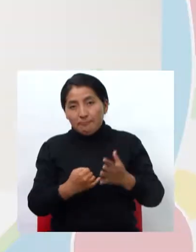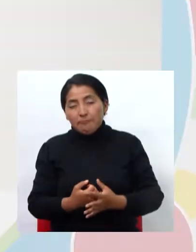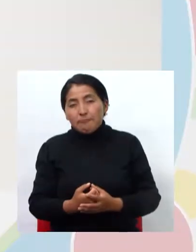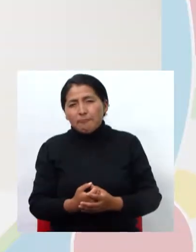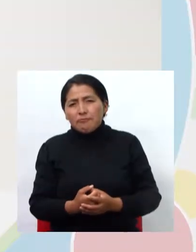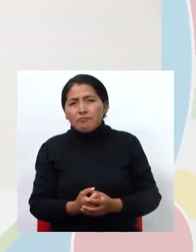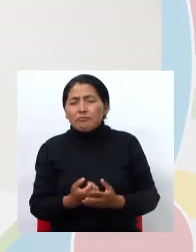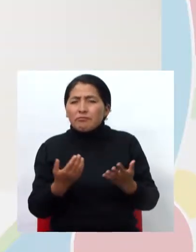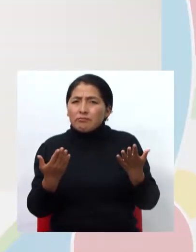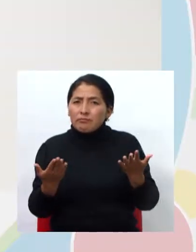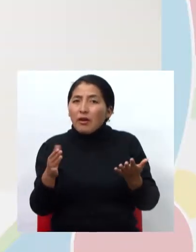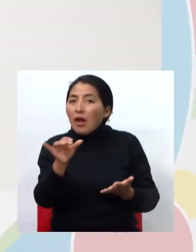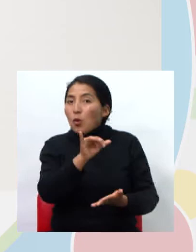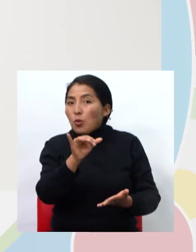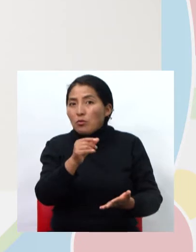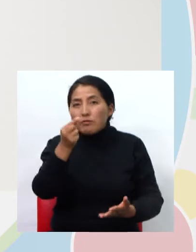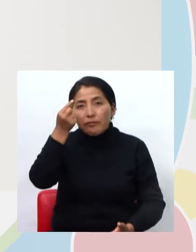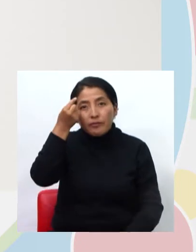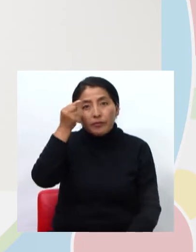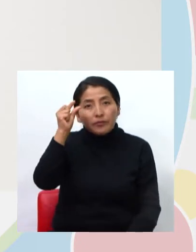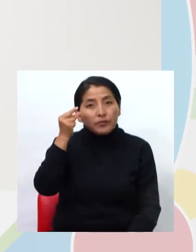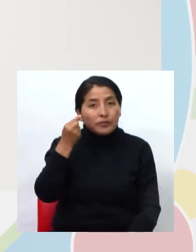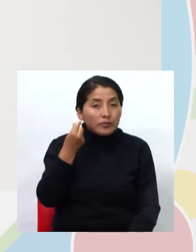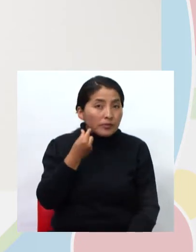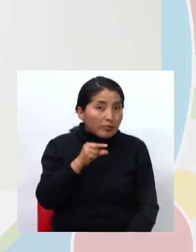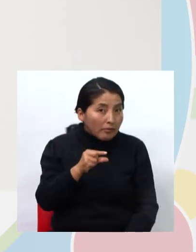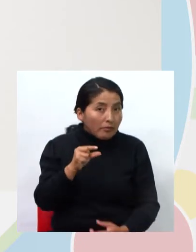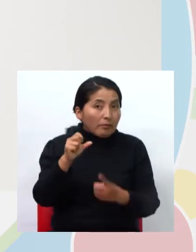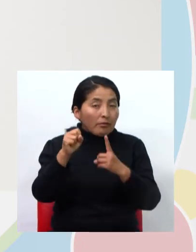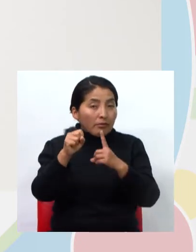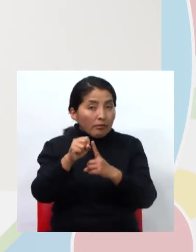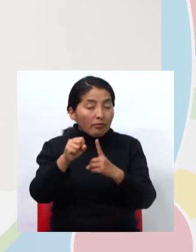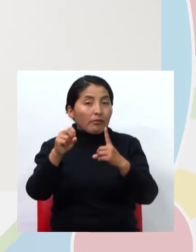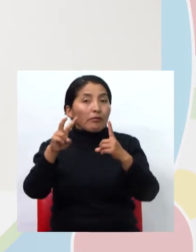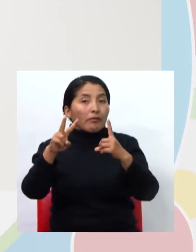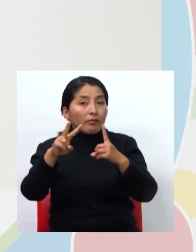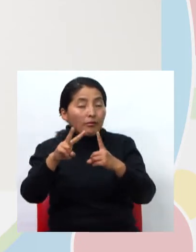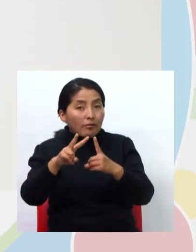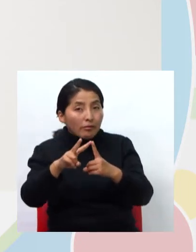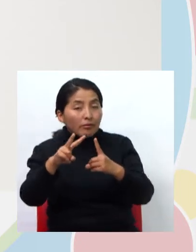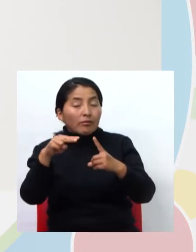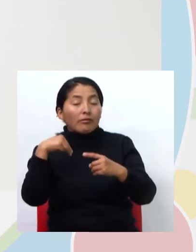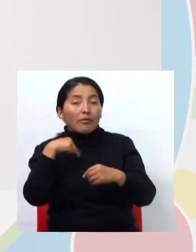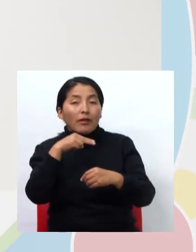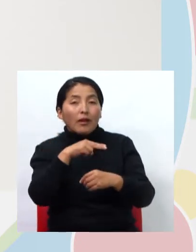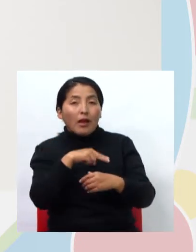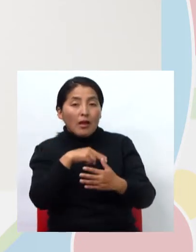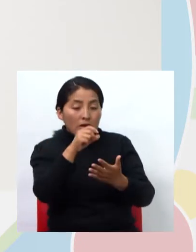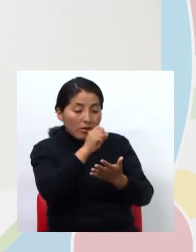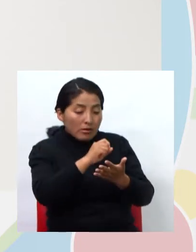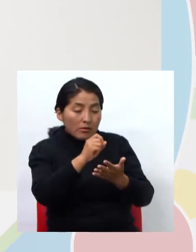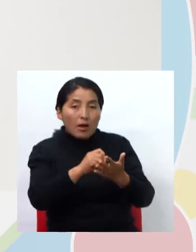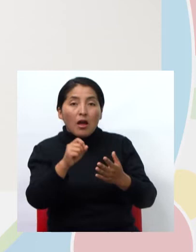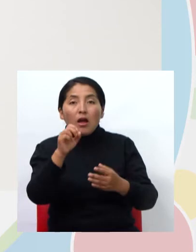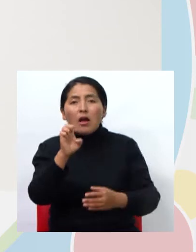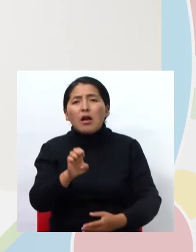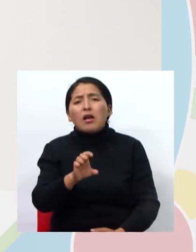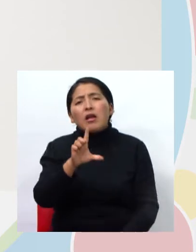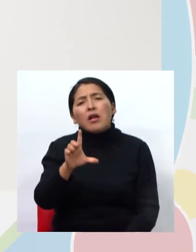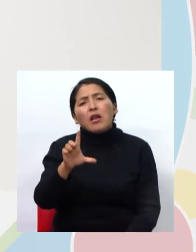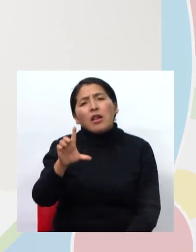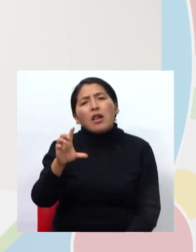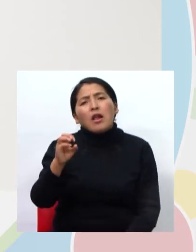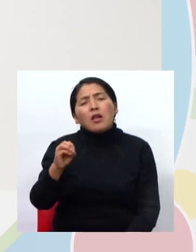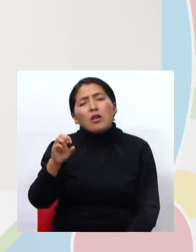Según el género de los sustantivos, vamos a escribir los artículos, el, la, los,